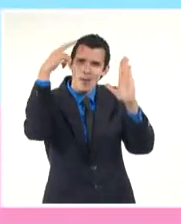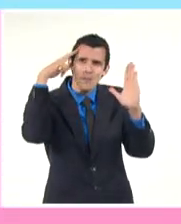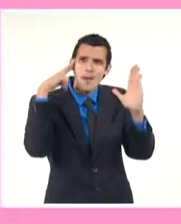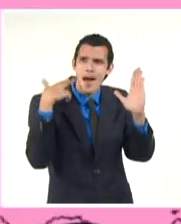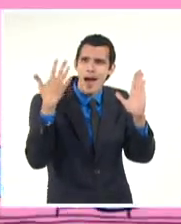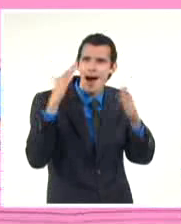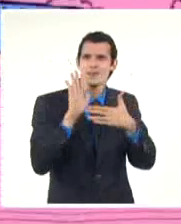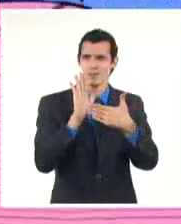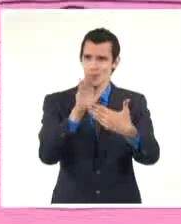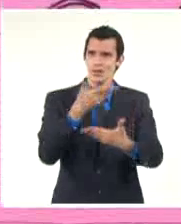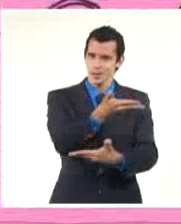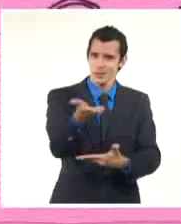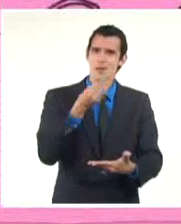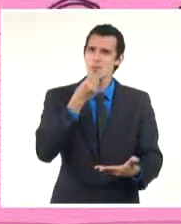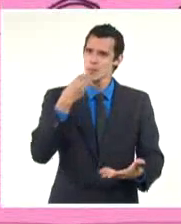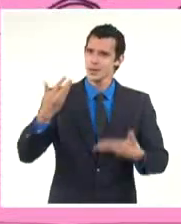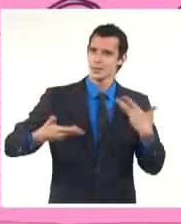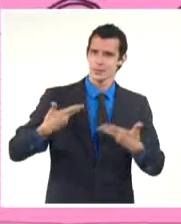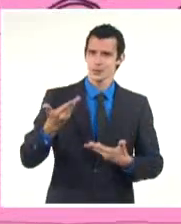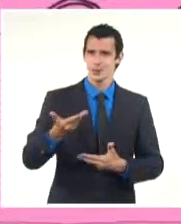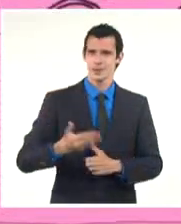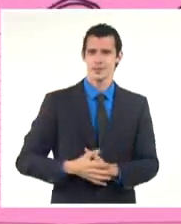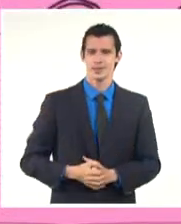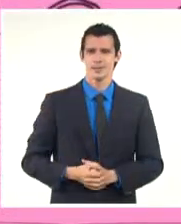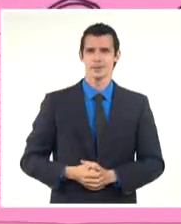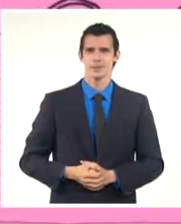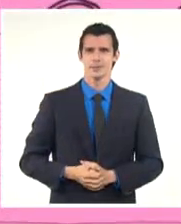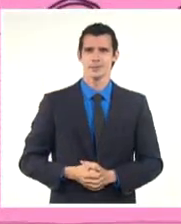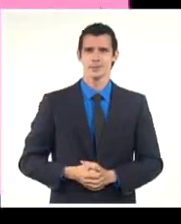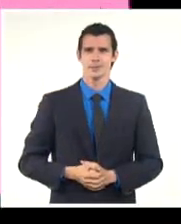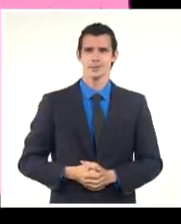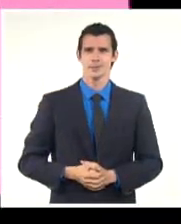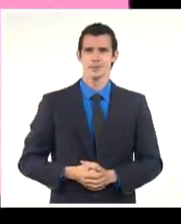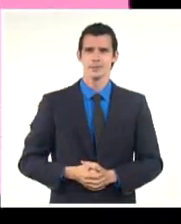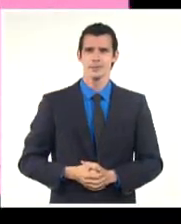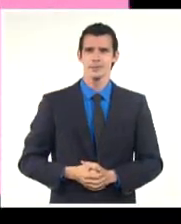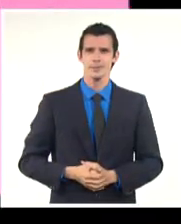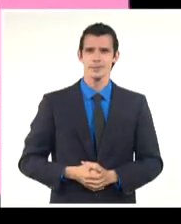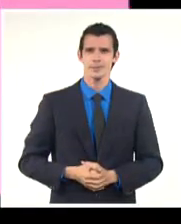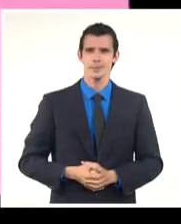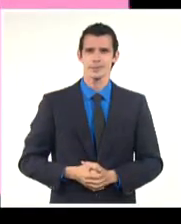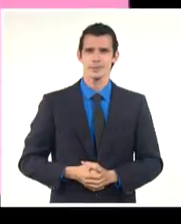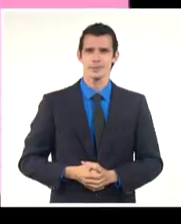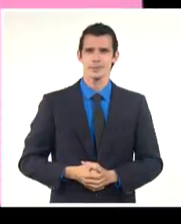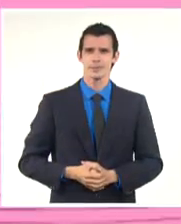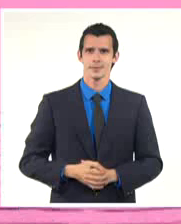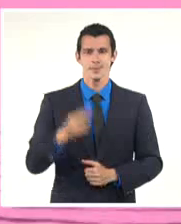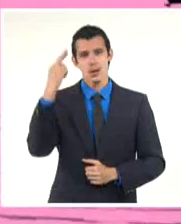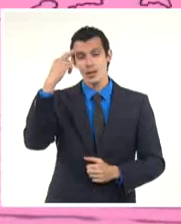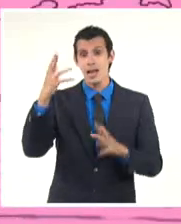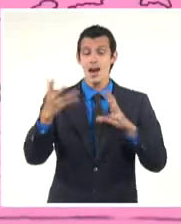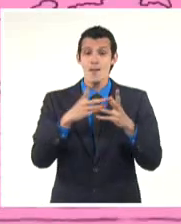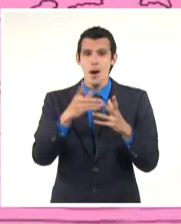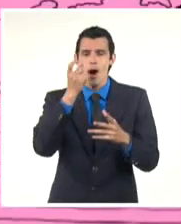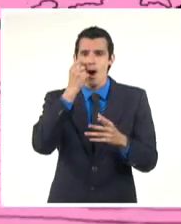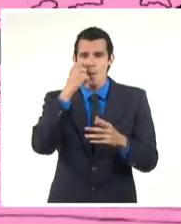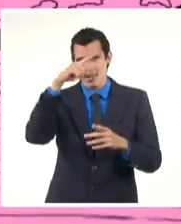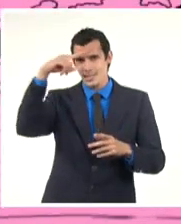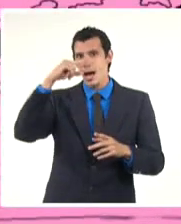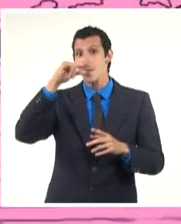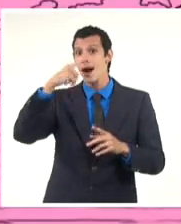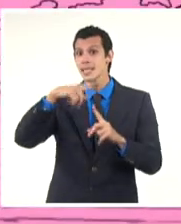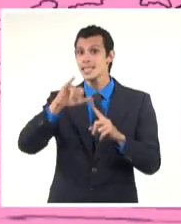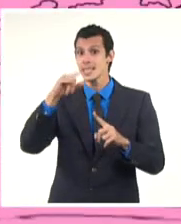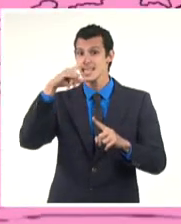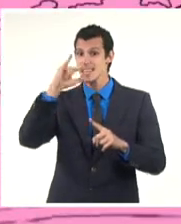en la historia del séptimo arte que tuvieron el punto de partida en la denominada desmedida imaginación sabatiniana. La